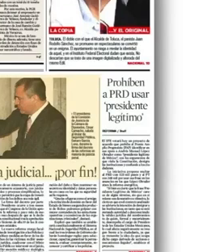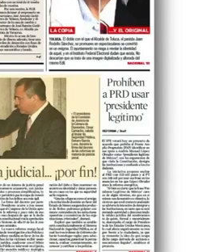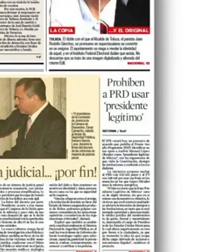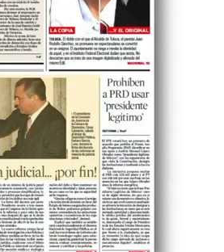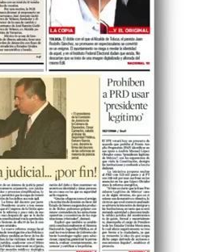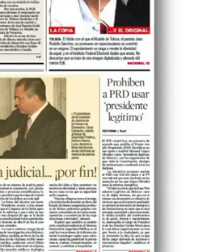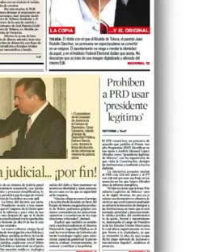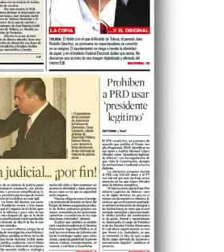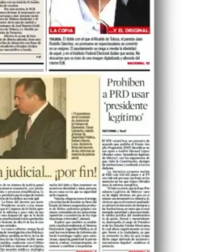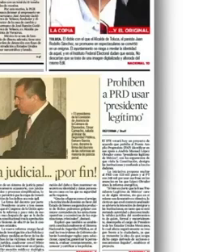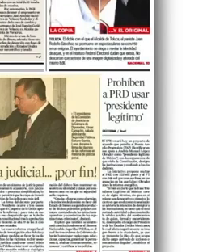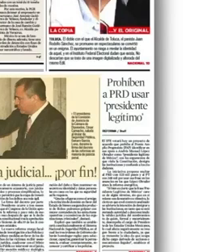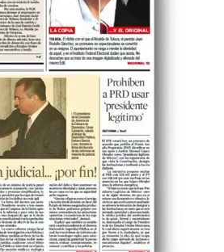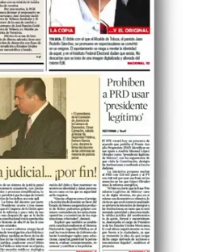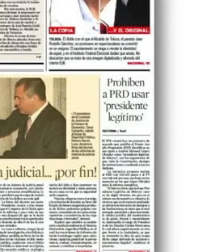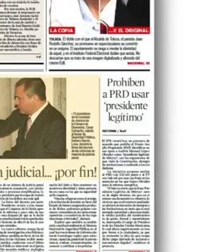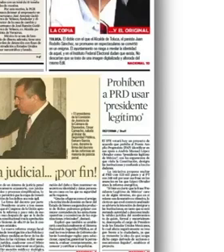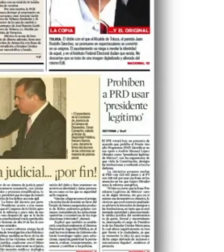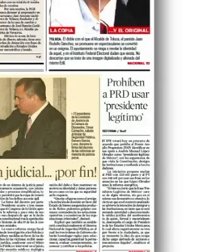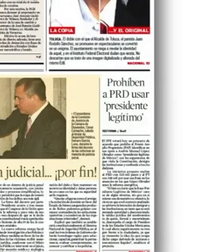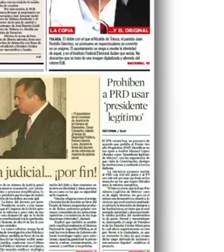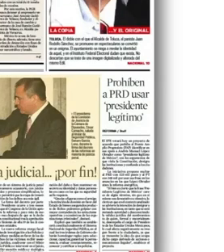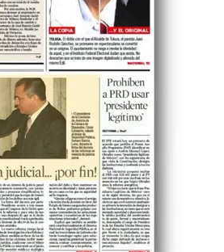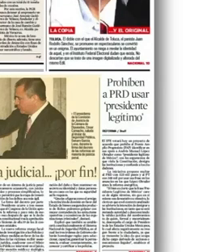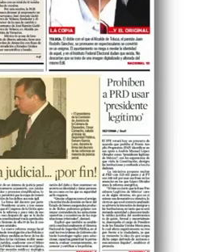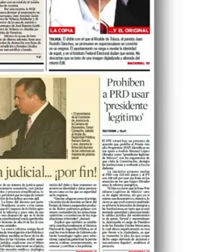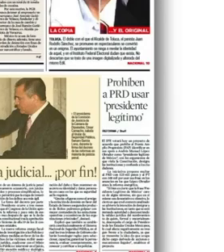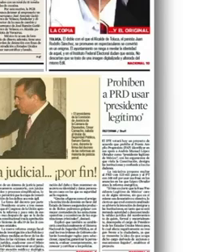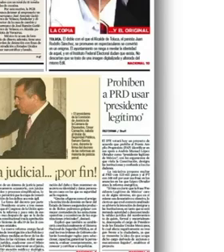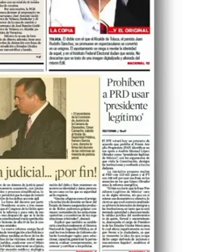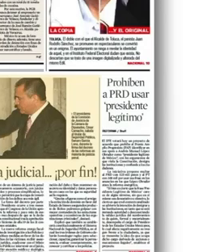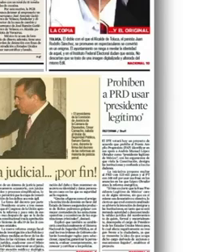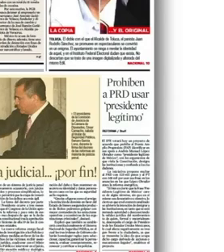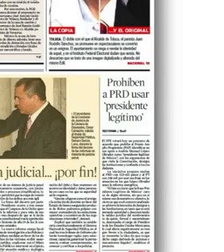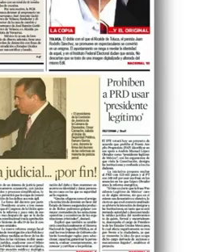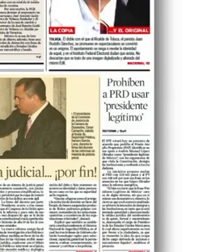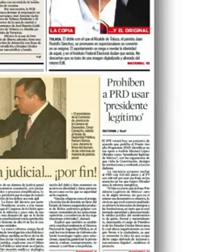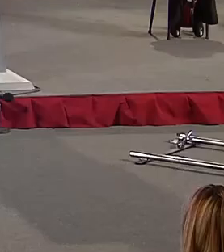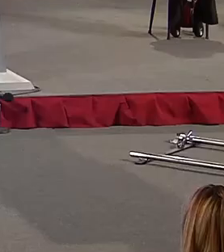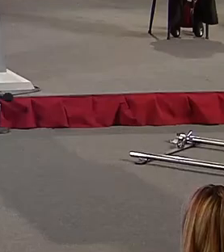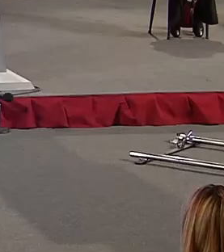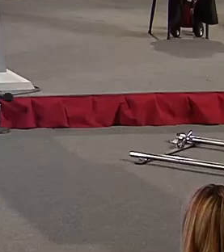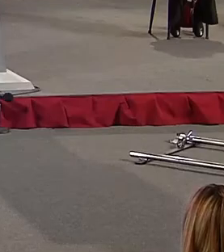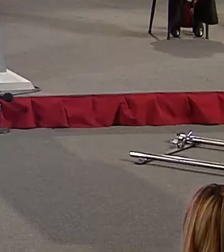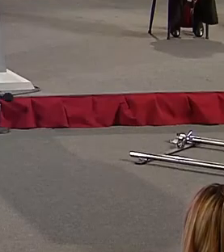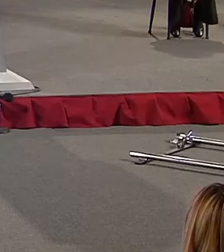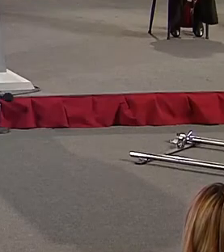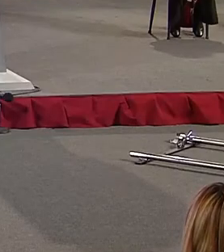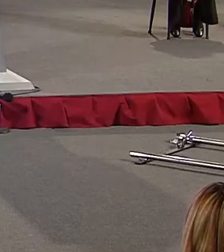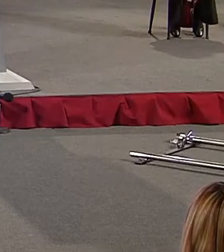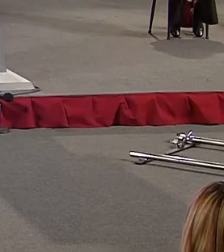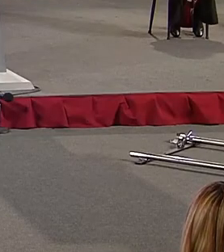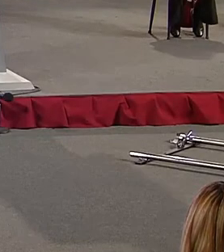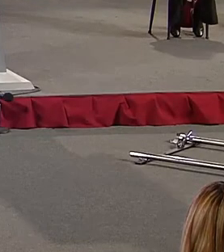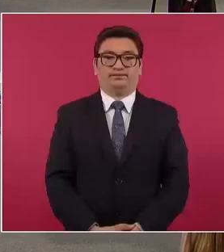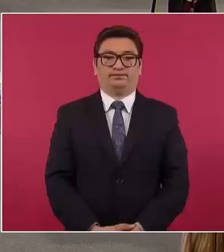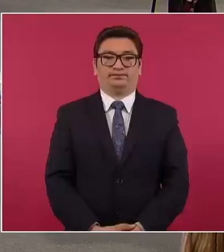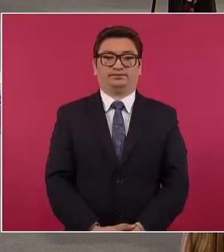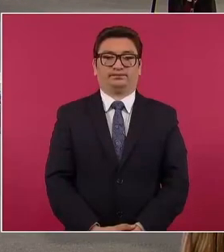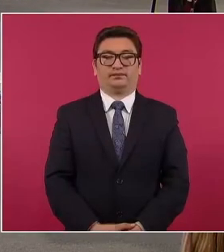testimoniamos con la primera plana de reforma el día siguiente. La siguiente, por favor. Llama la atención